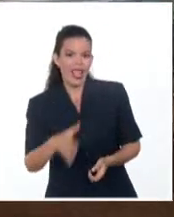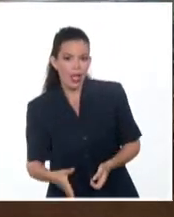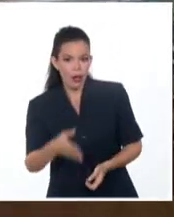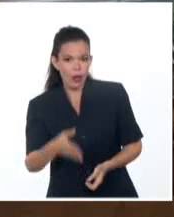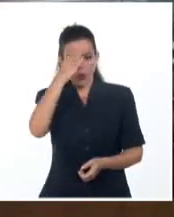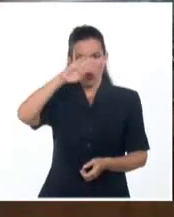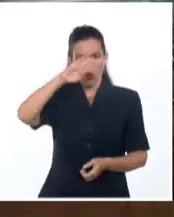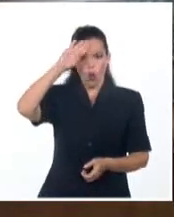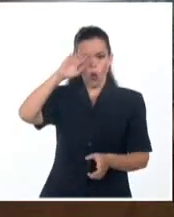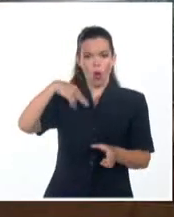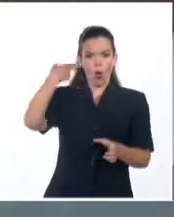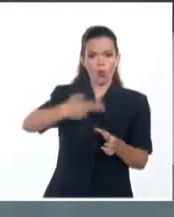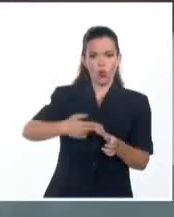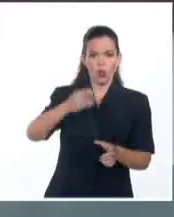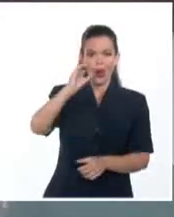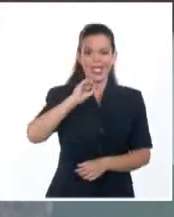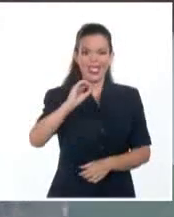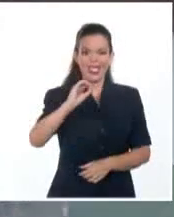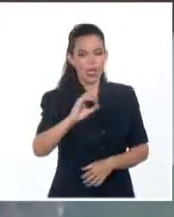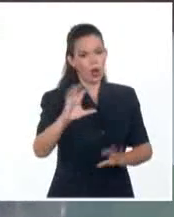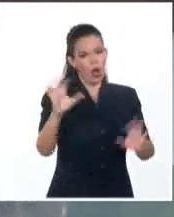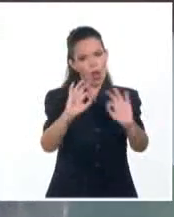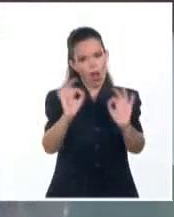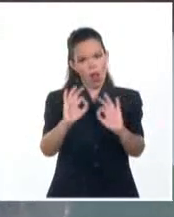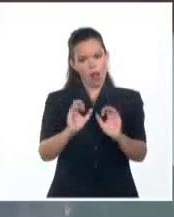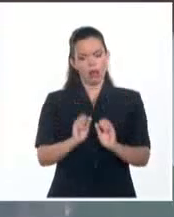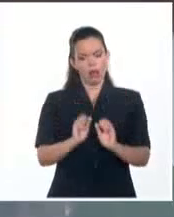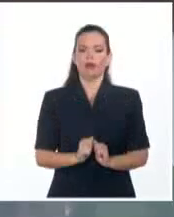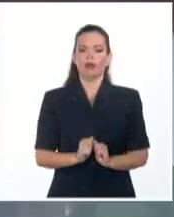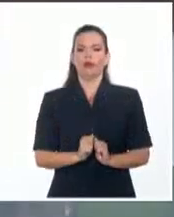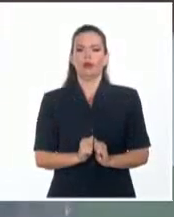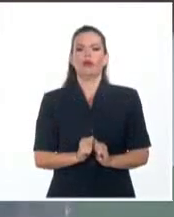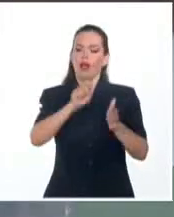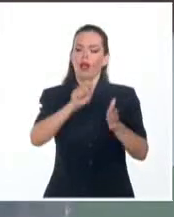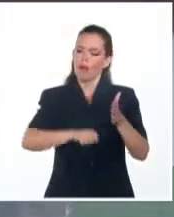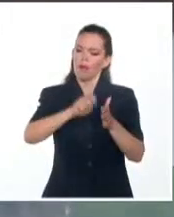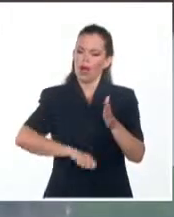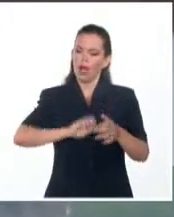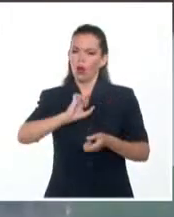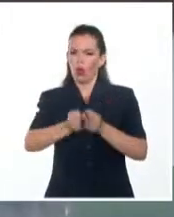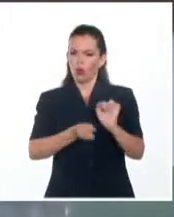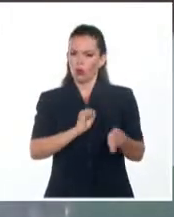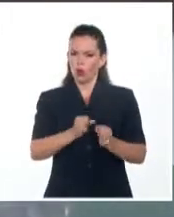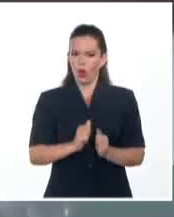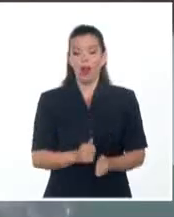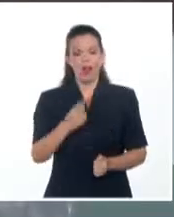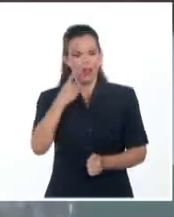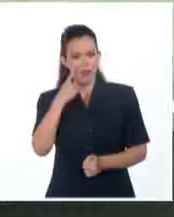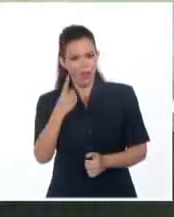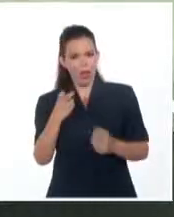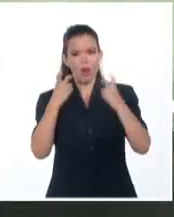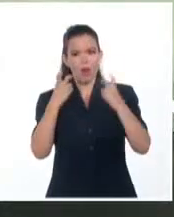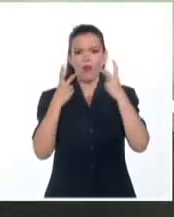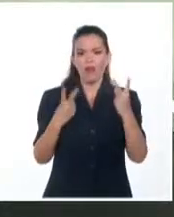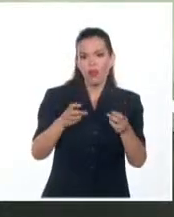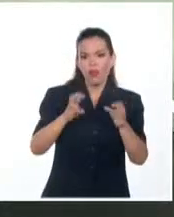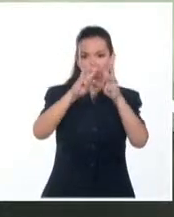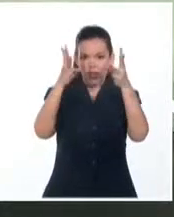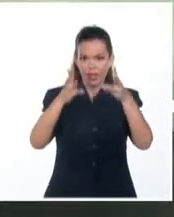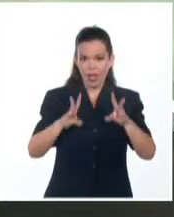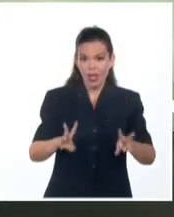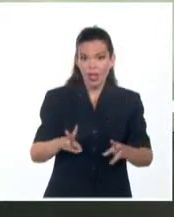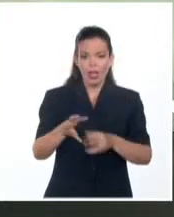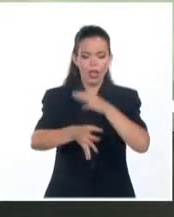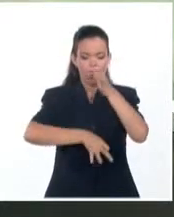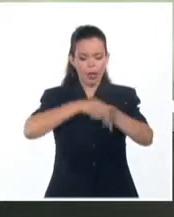disponibilidad de combustibles. Bernardo Espinosa está en la refinería Cienfueguera y lo tenemos en vivo vía internet. Muy buenas tardes para ti, Bernardo.